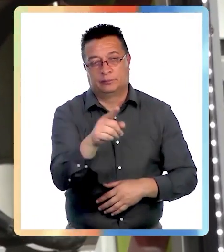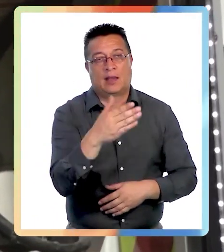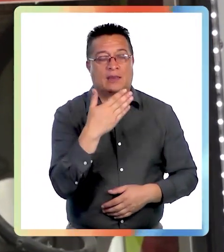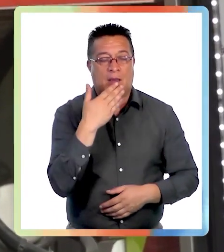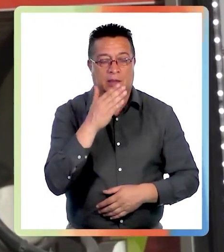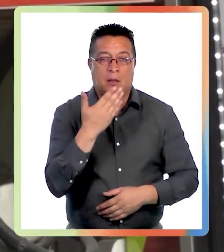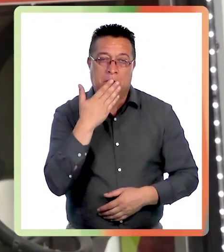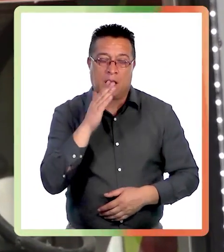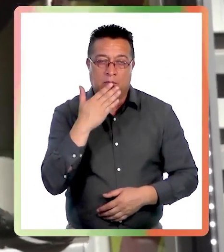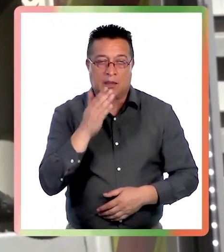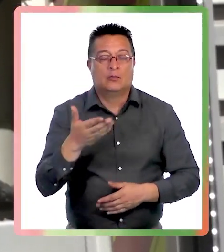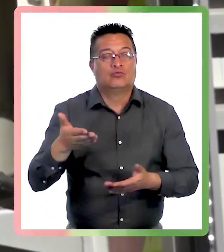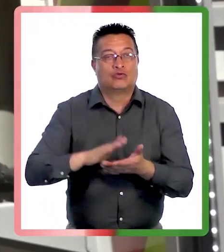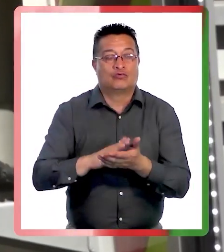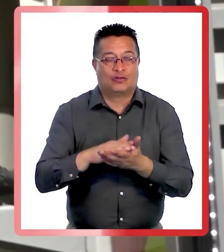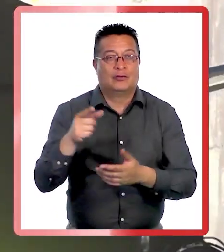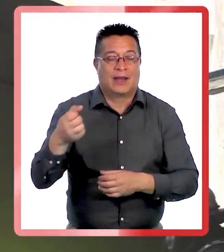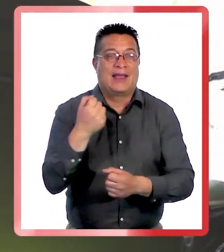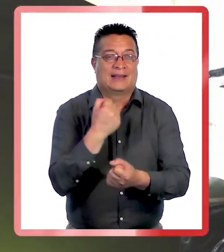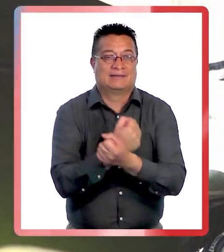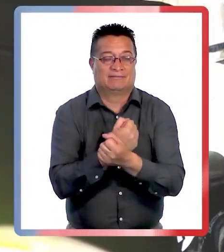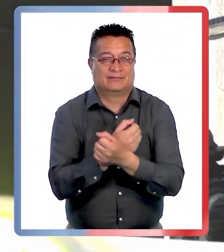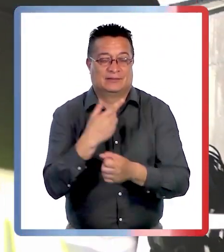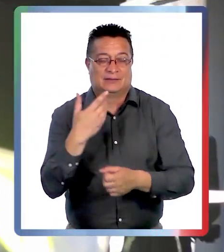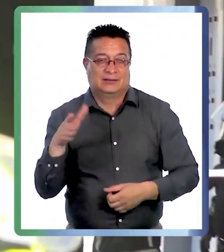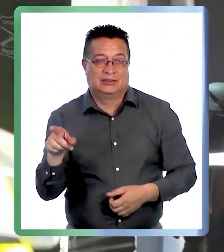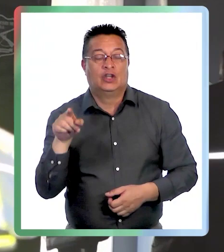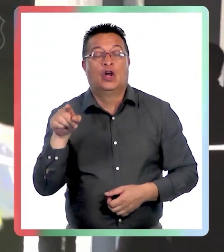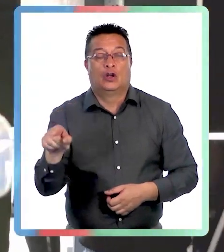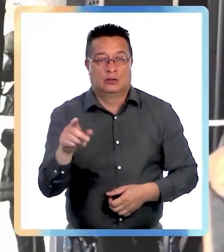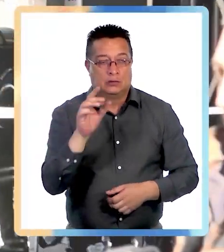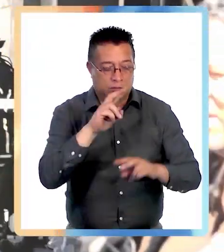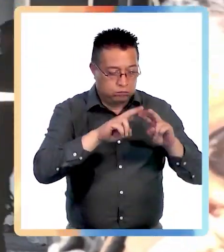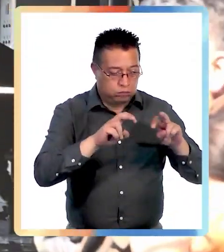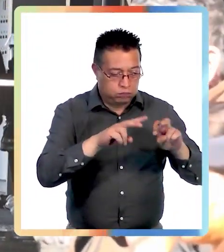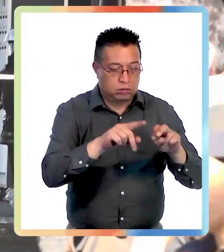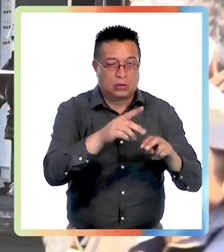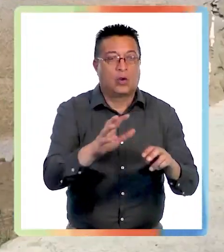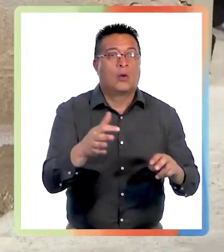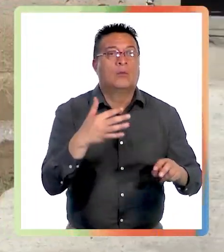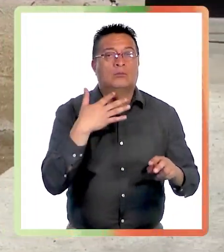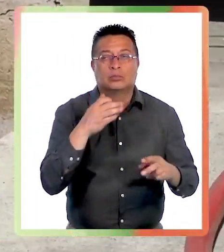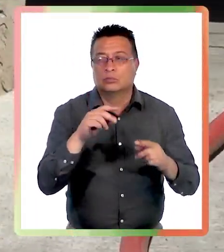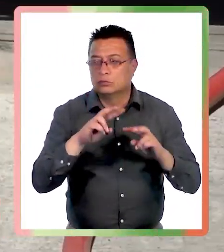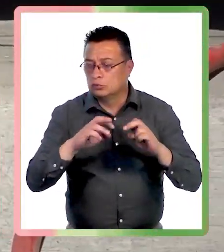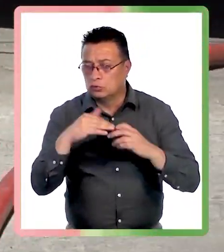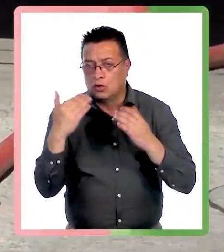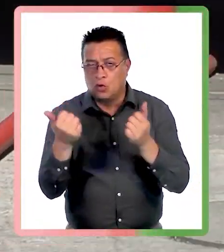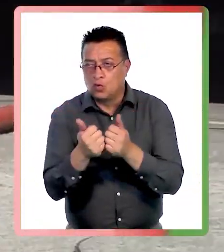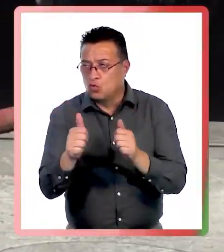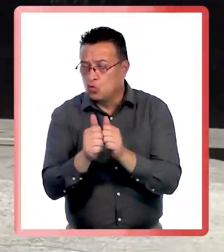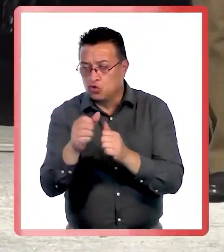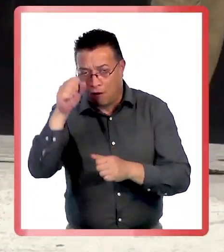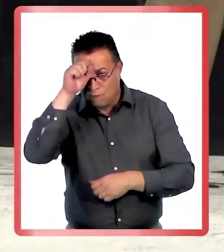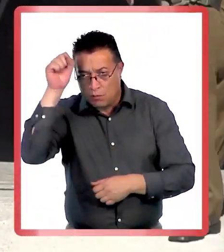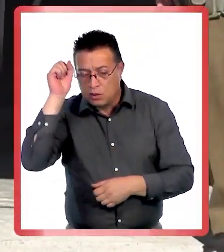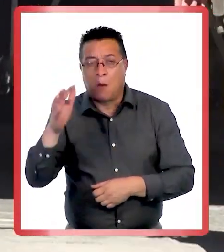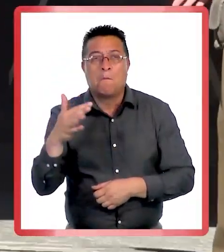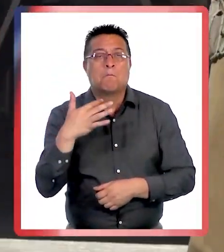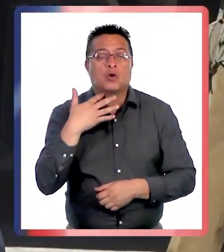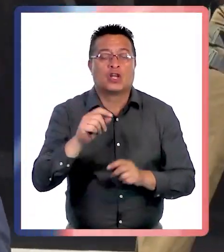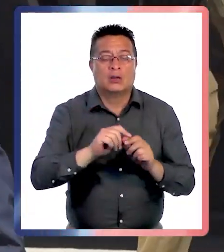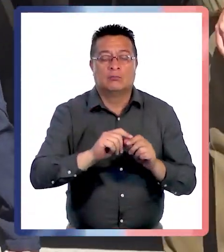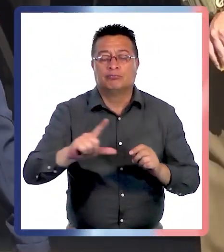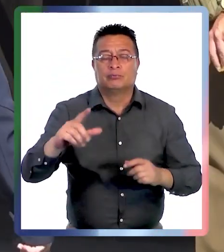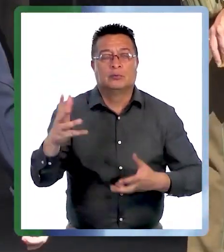y del Laboratorio de Criminalística de Carabineros para investigar el sitio del suceso y establecer junto a los peritos de bomberos las